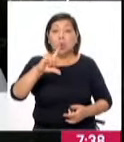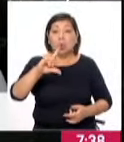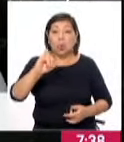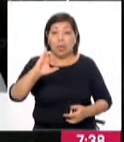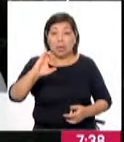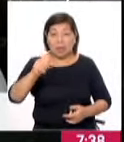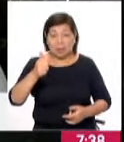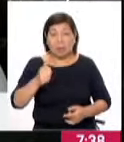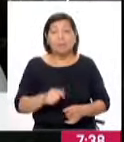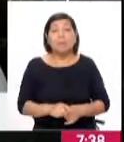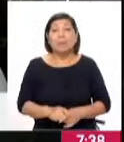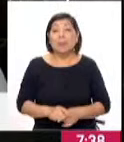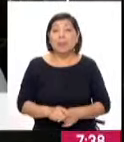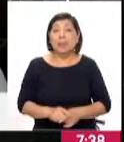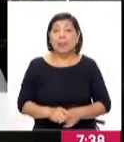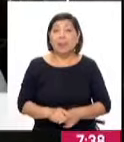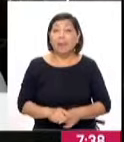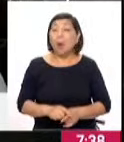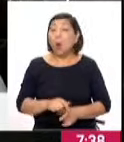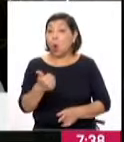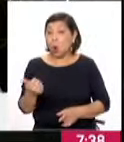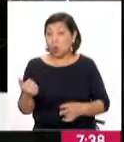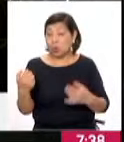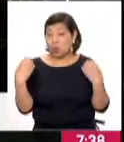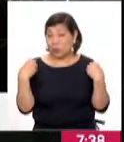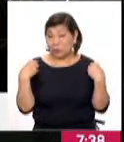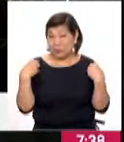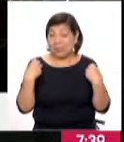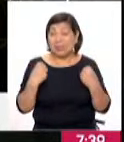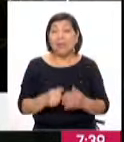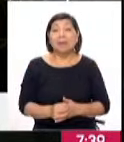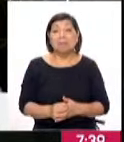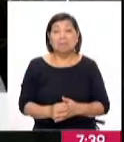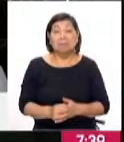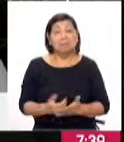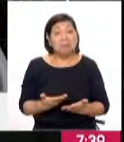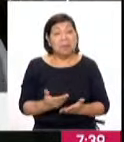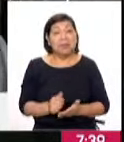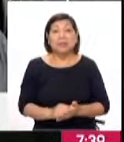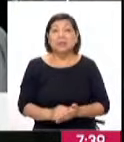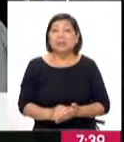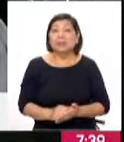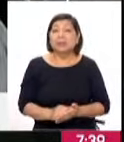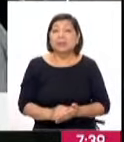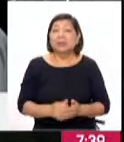indicarles que las demás oficinas alejadas, como les voy a repetir,